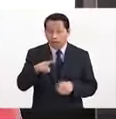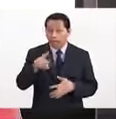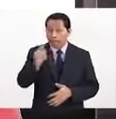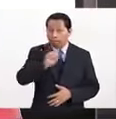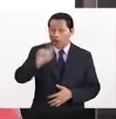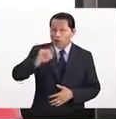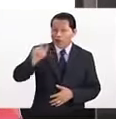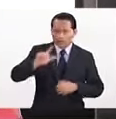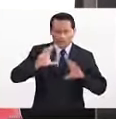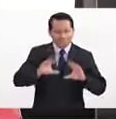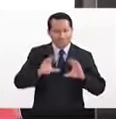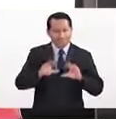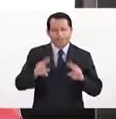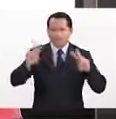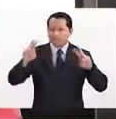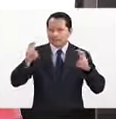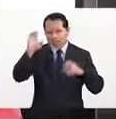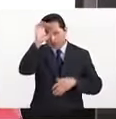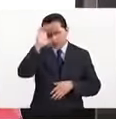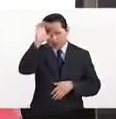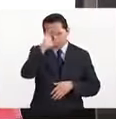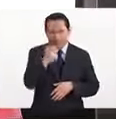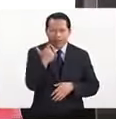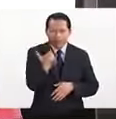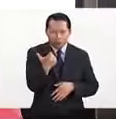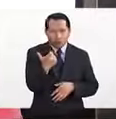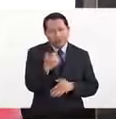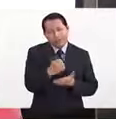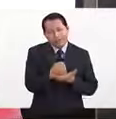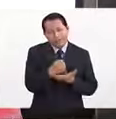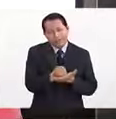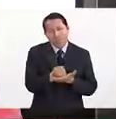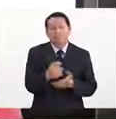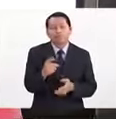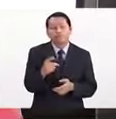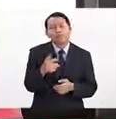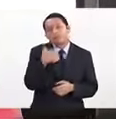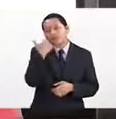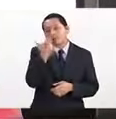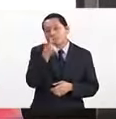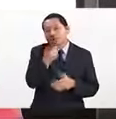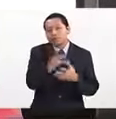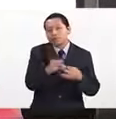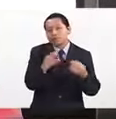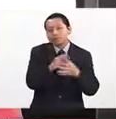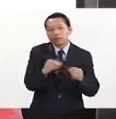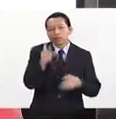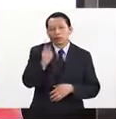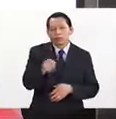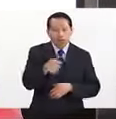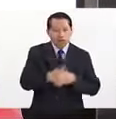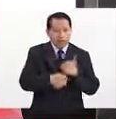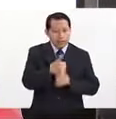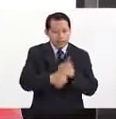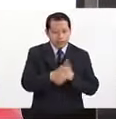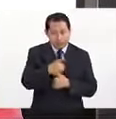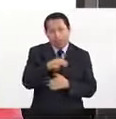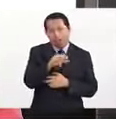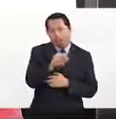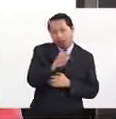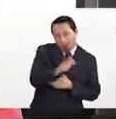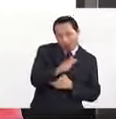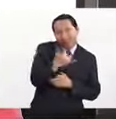la ciencia económica. Y lo que también les quiero comentar es que esta es una carrera Nobel y noble.